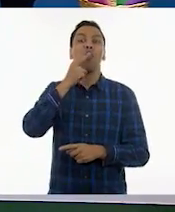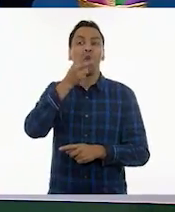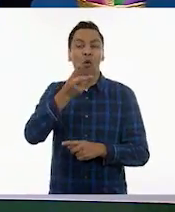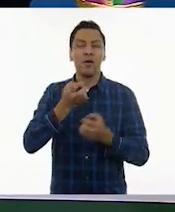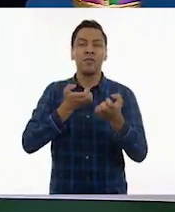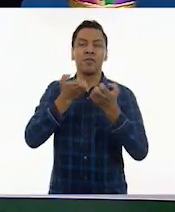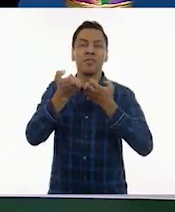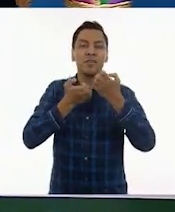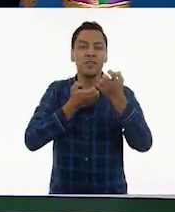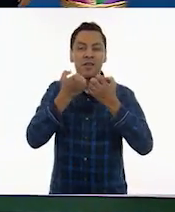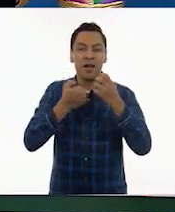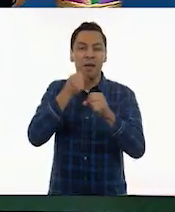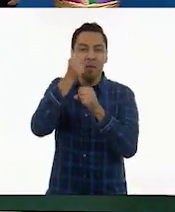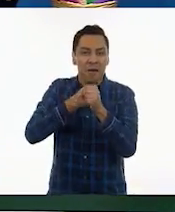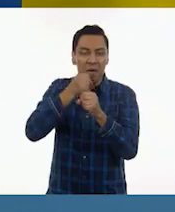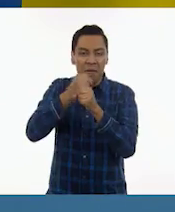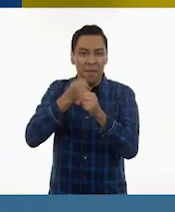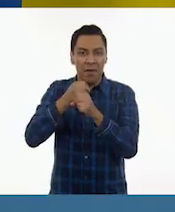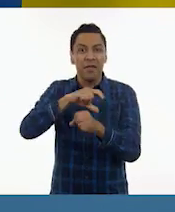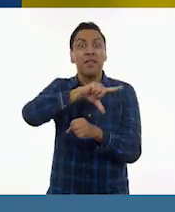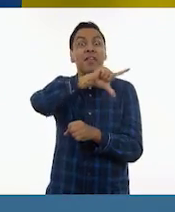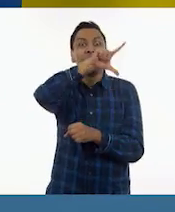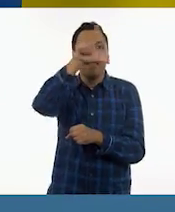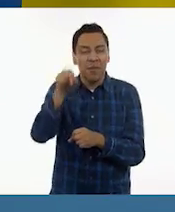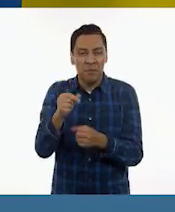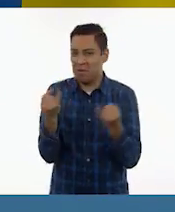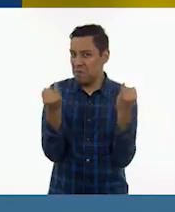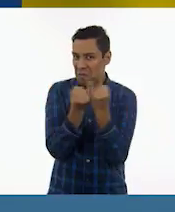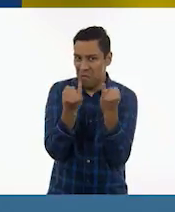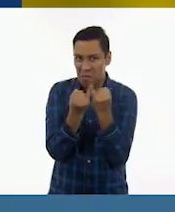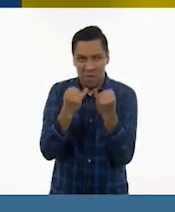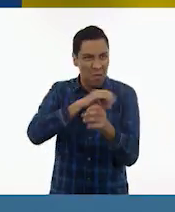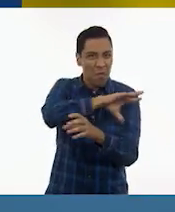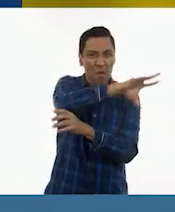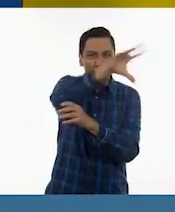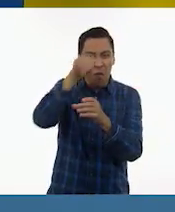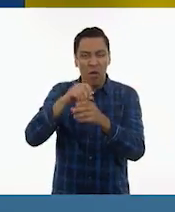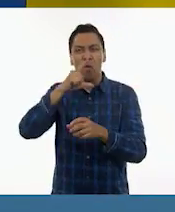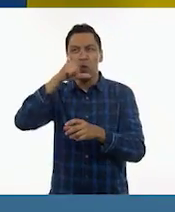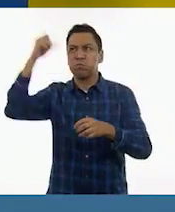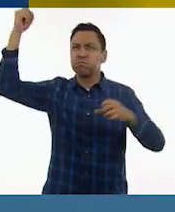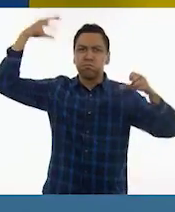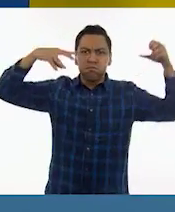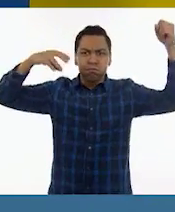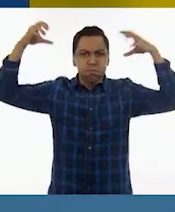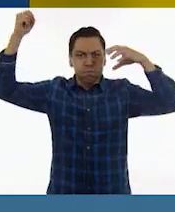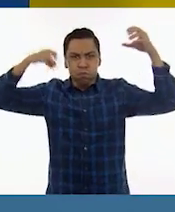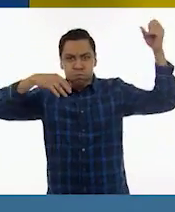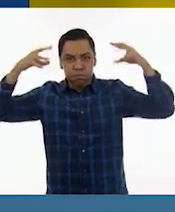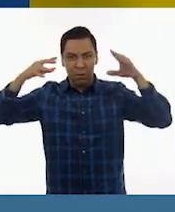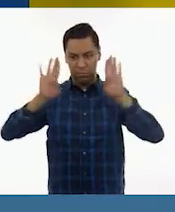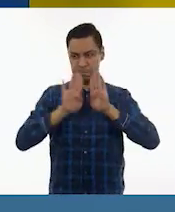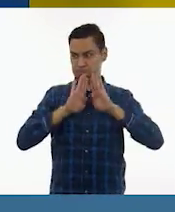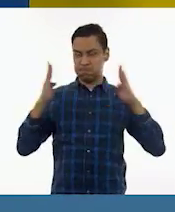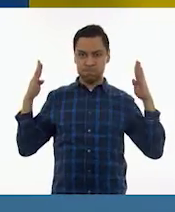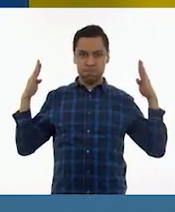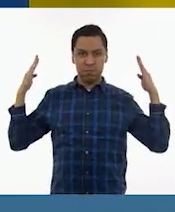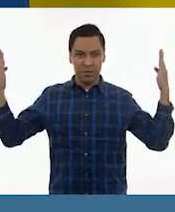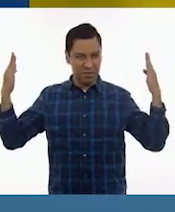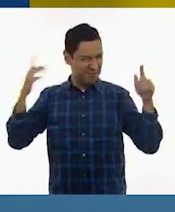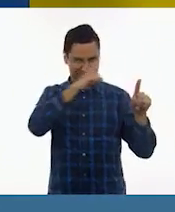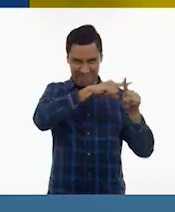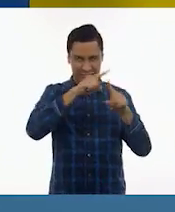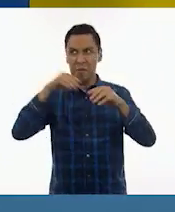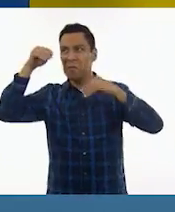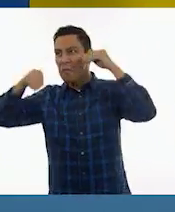Y luego vienen pues los ensayos técnicos, ¿sí? Sí. Donde nos ponemos de acuerdo con la iluminación y donde vemos la escenografía. Bueno, en este